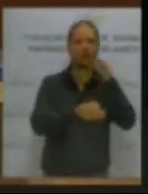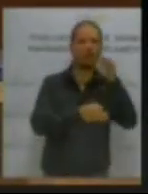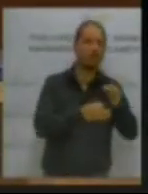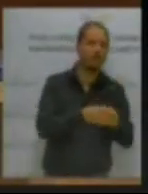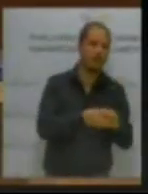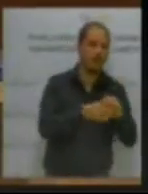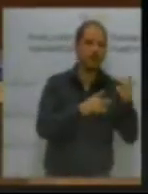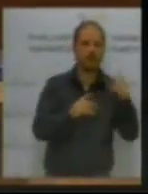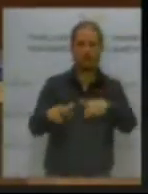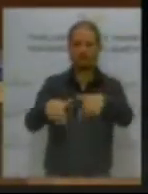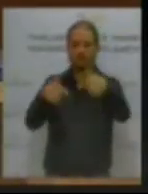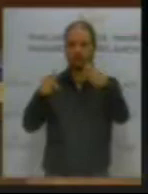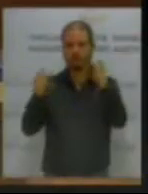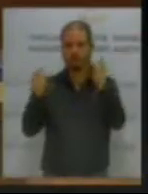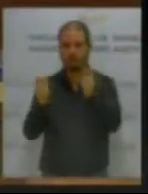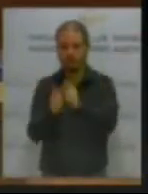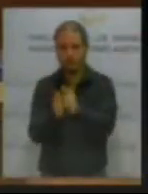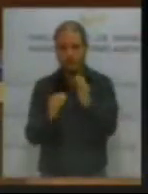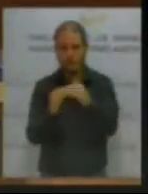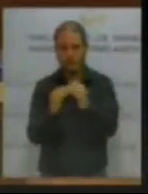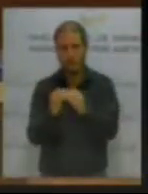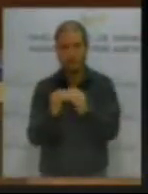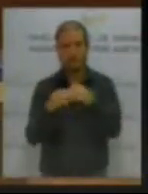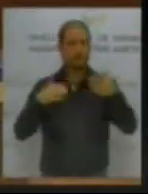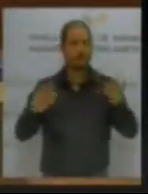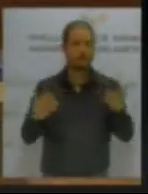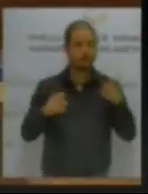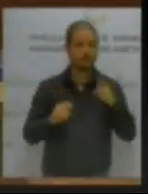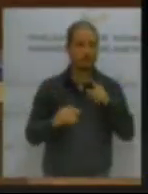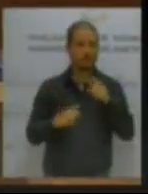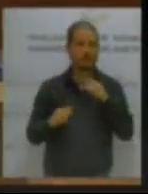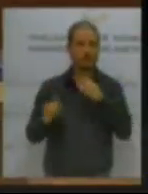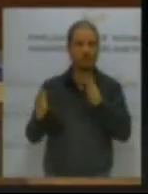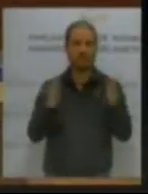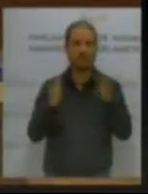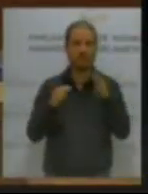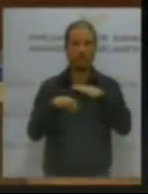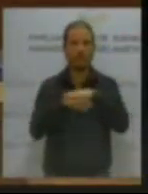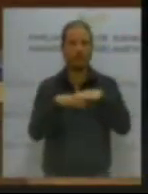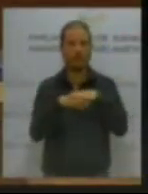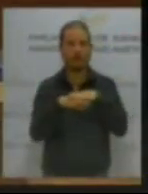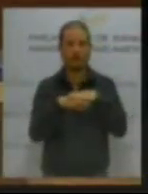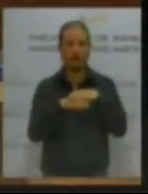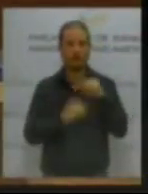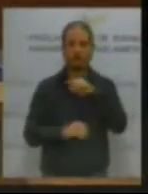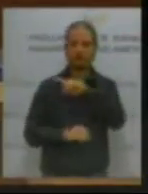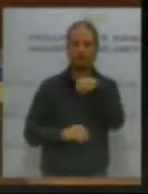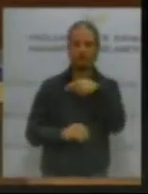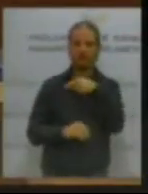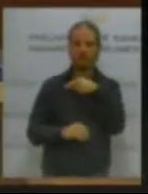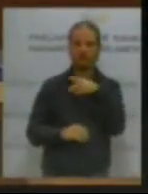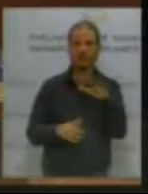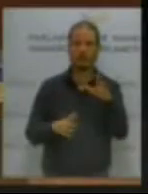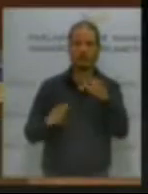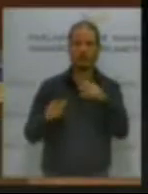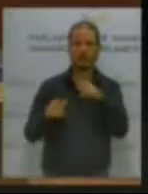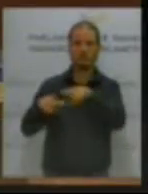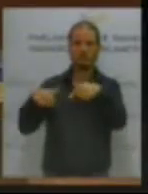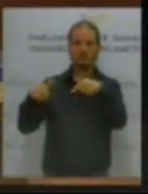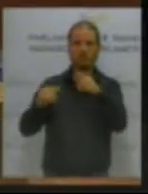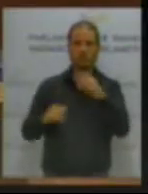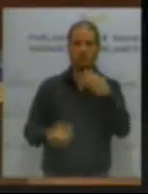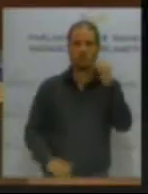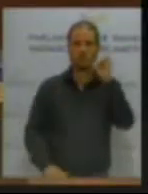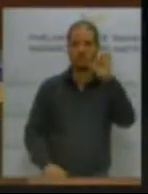el vertido. Y en esta legislatura, en su legislatura, ustedes han cerrado una planta de biometanización